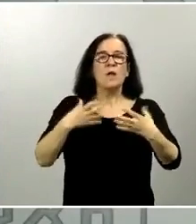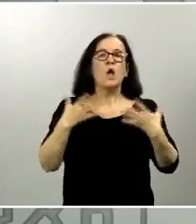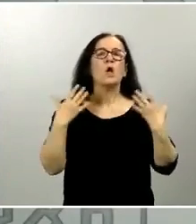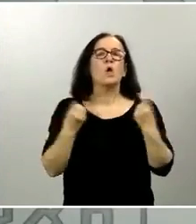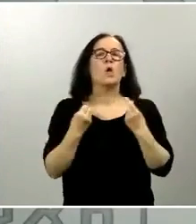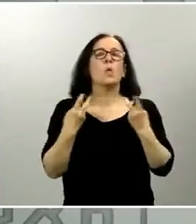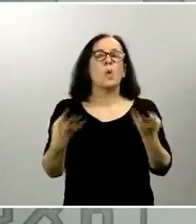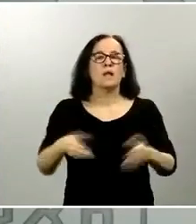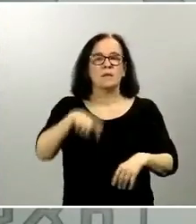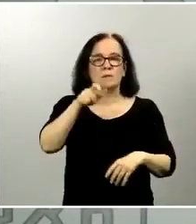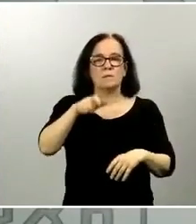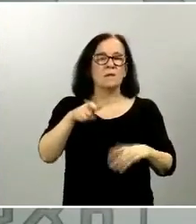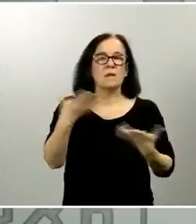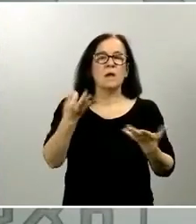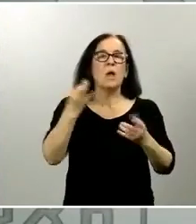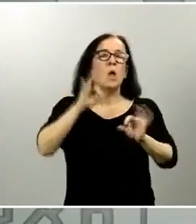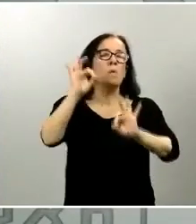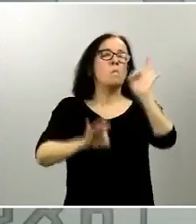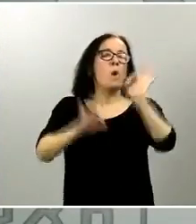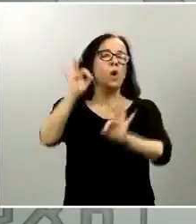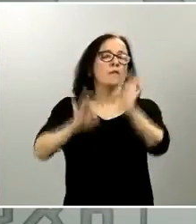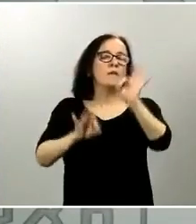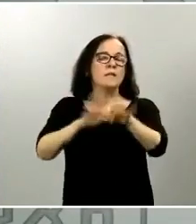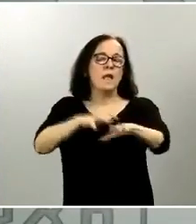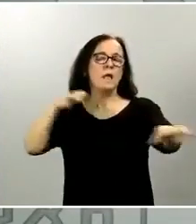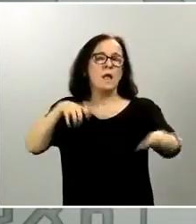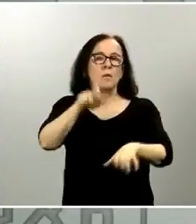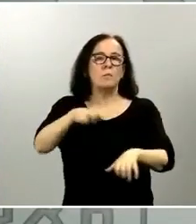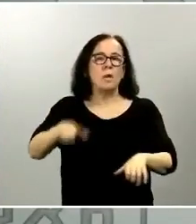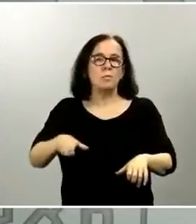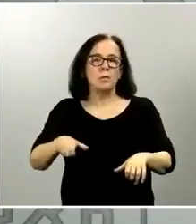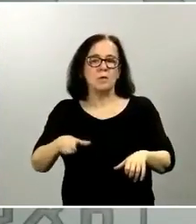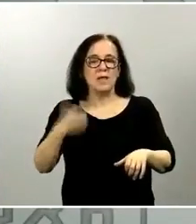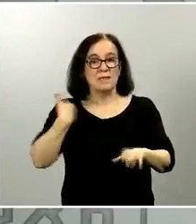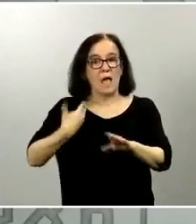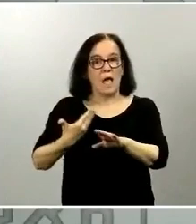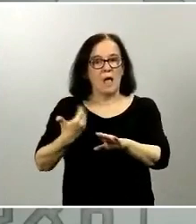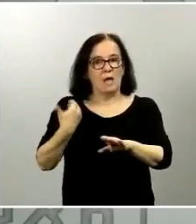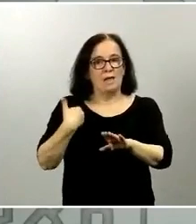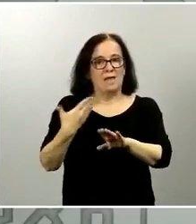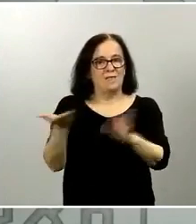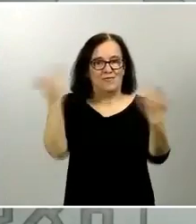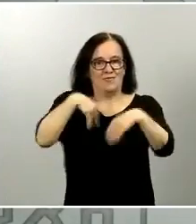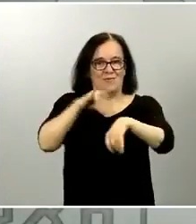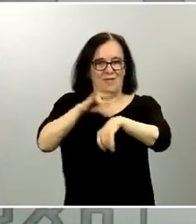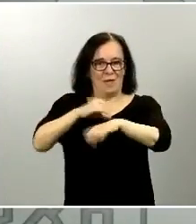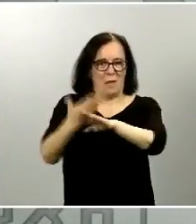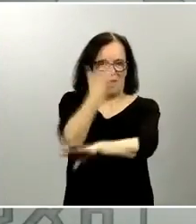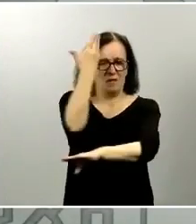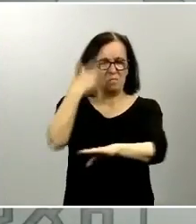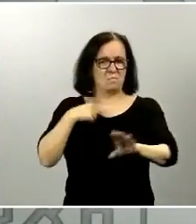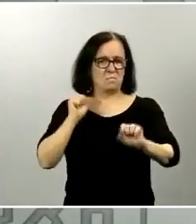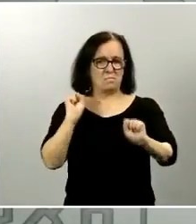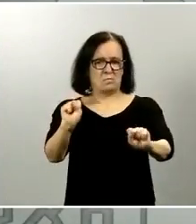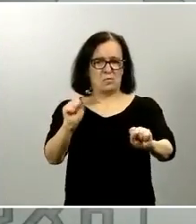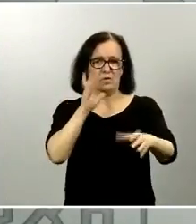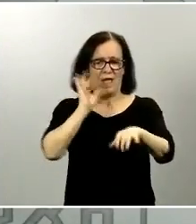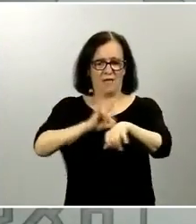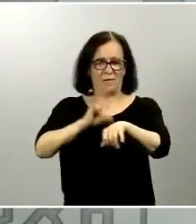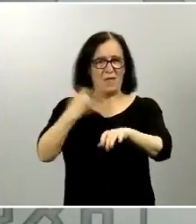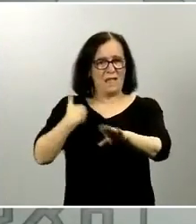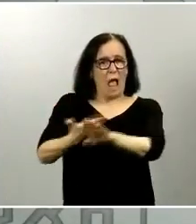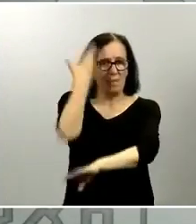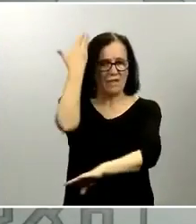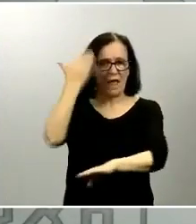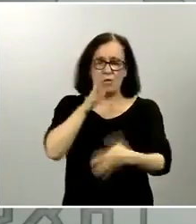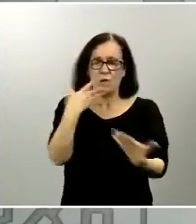personas de qué porcentaje de la población ha pasado ya la enfermedad está ya inmune a la enfermedad y ha pasado la enfermedad el